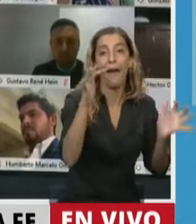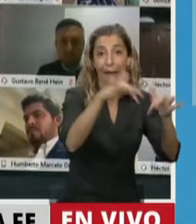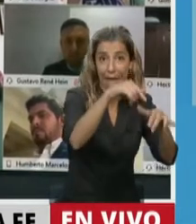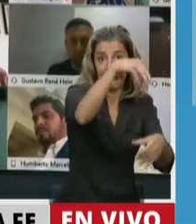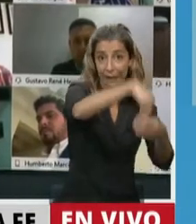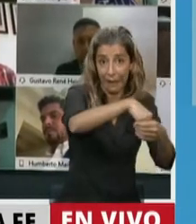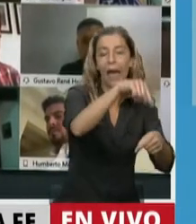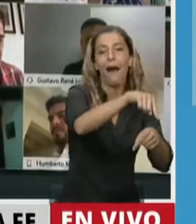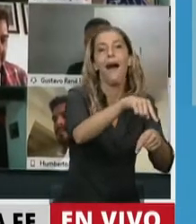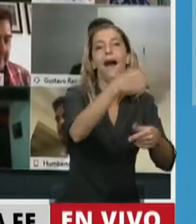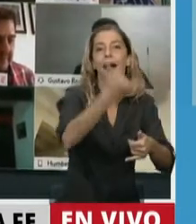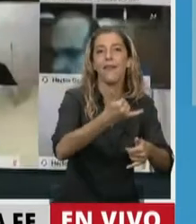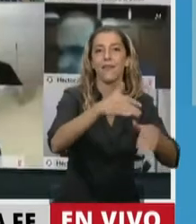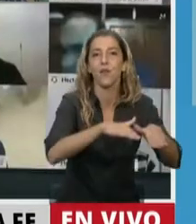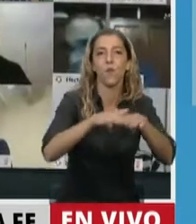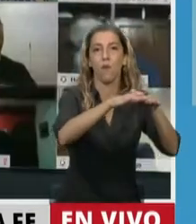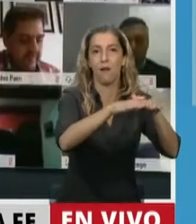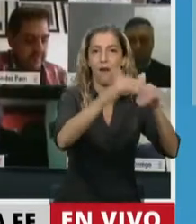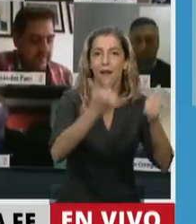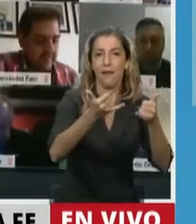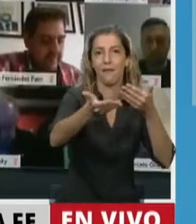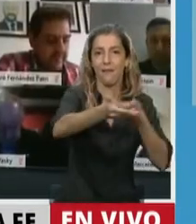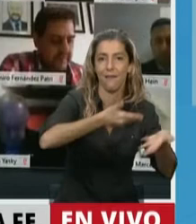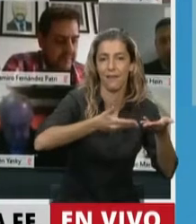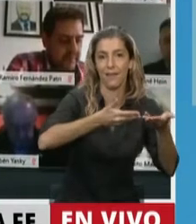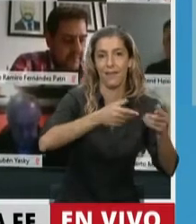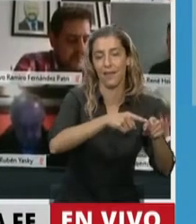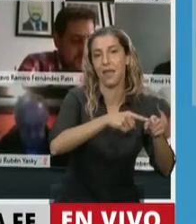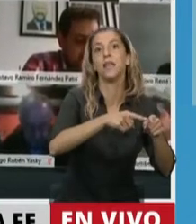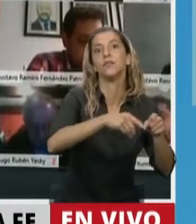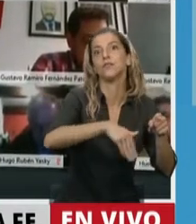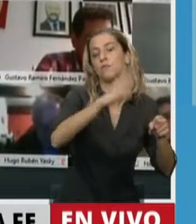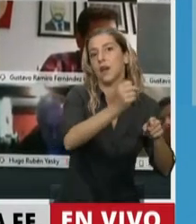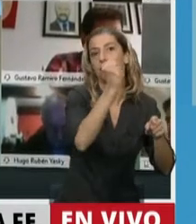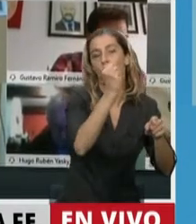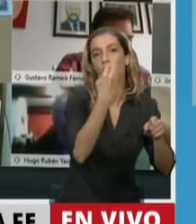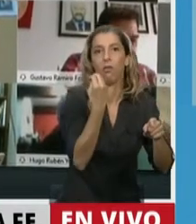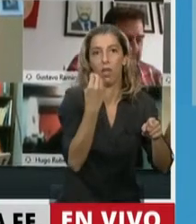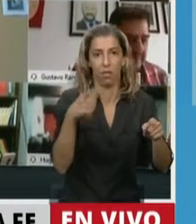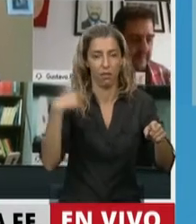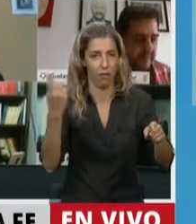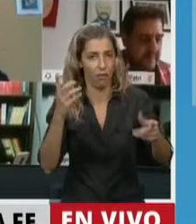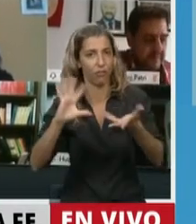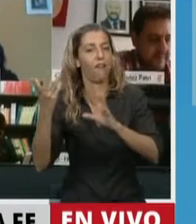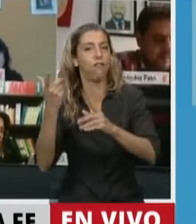sociales que el recinto de una escuela, esa sociología, esa